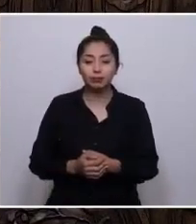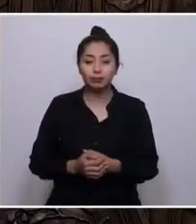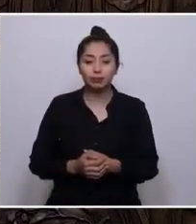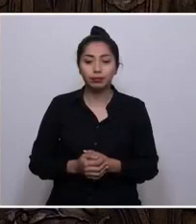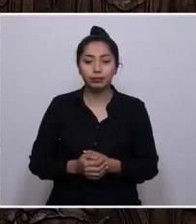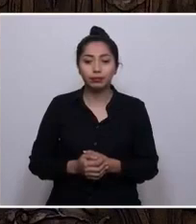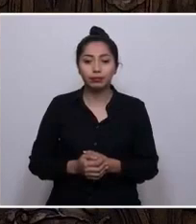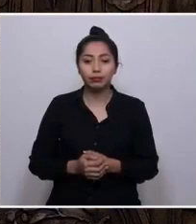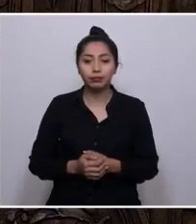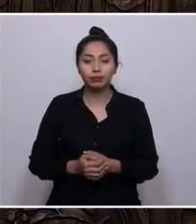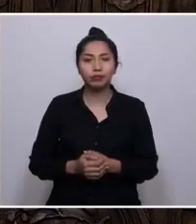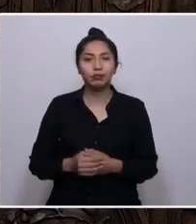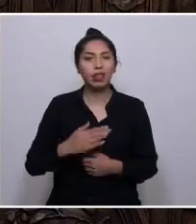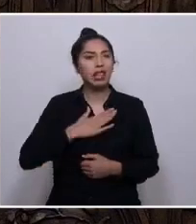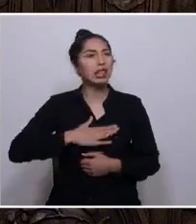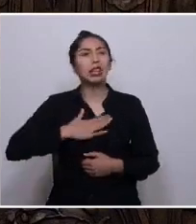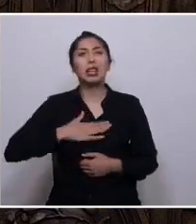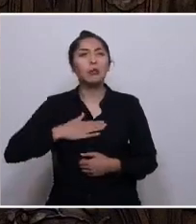¿Qué es lo que queremos?